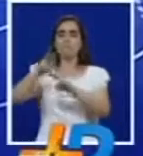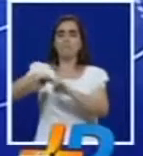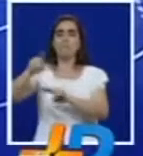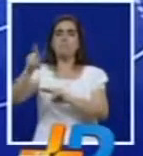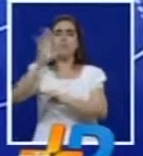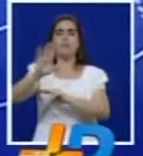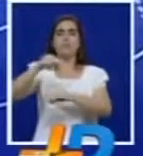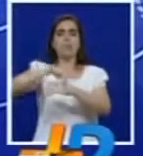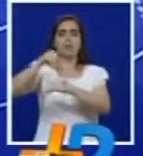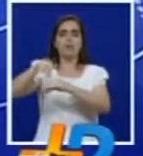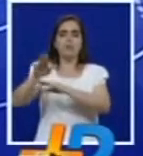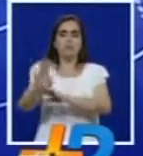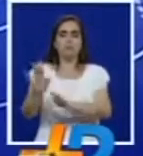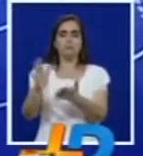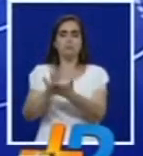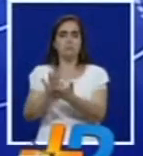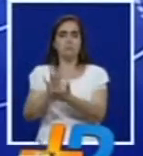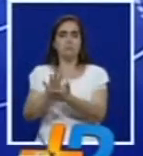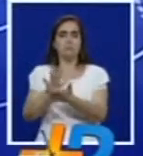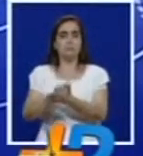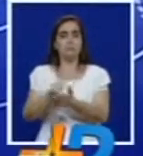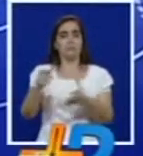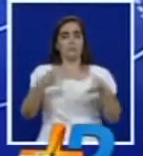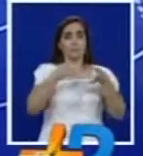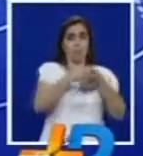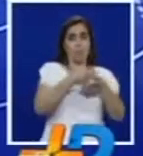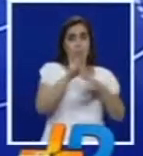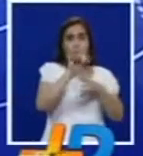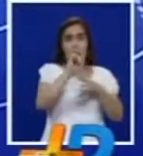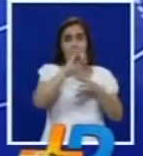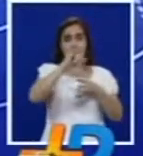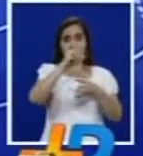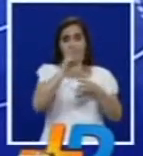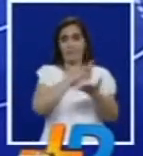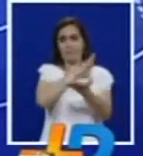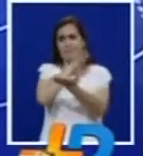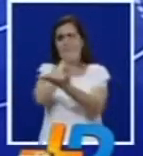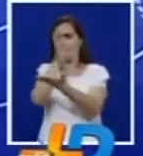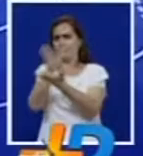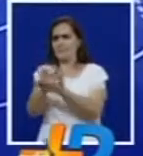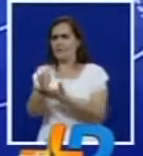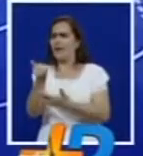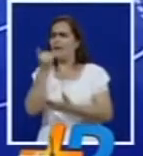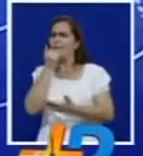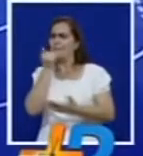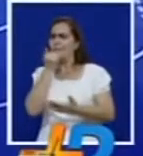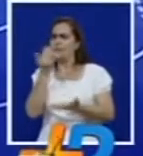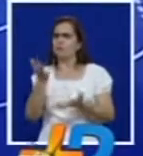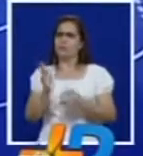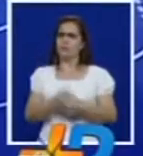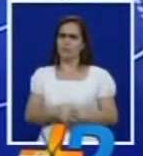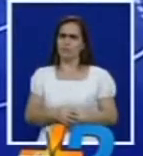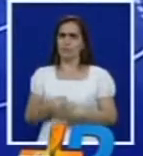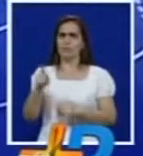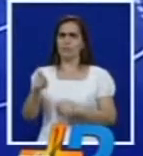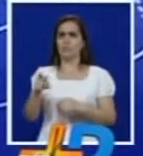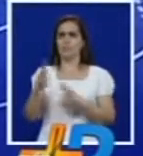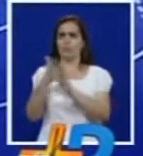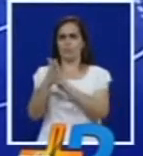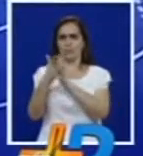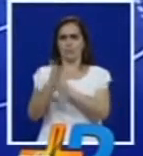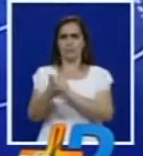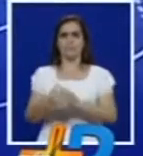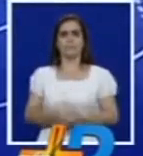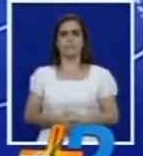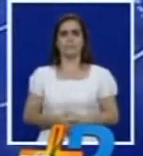Conariño. Una comisión integrada por técnicos de la SIGIL y la Fiscalía se trasladó a esa localidad para investigar los hechos. Winston Viracachaco, los